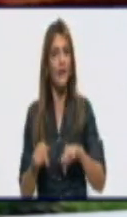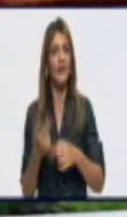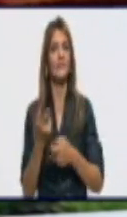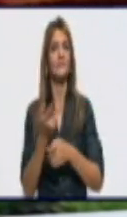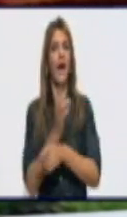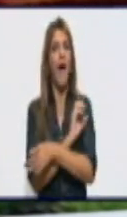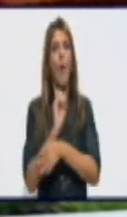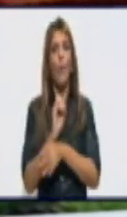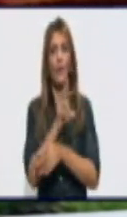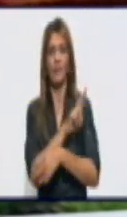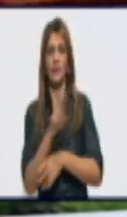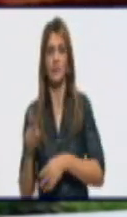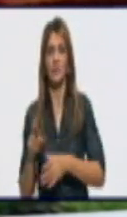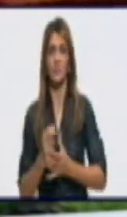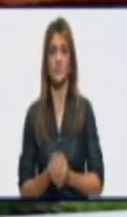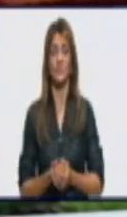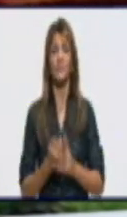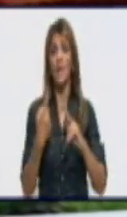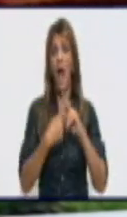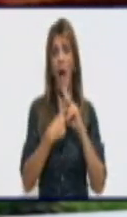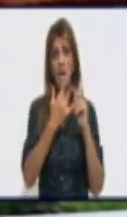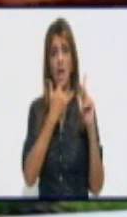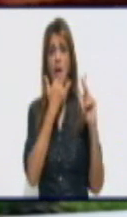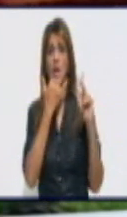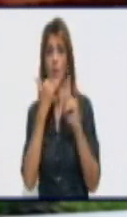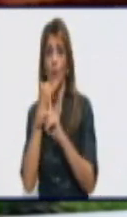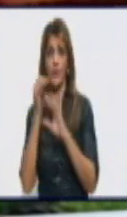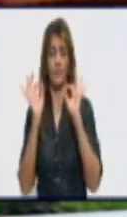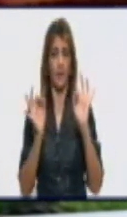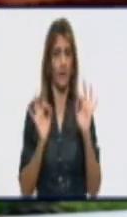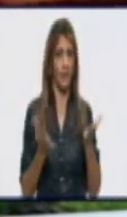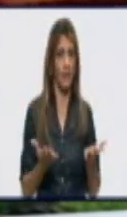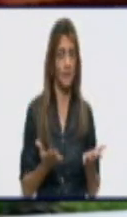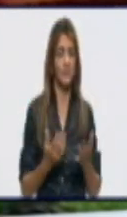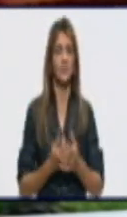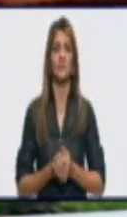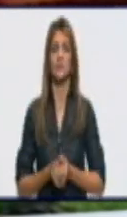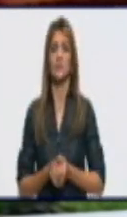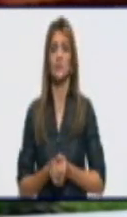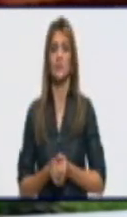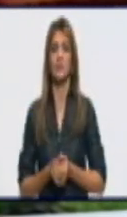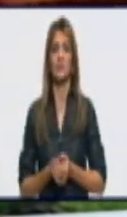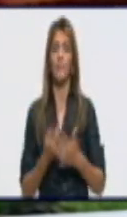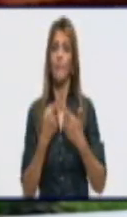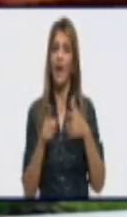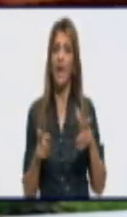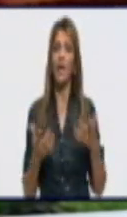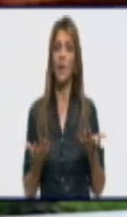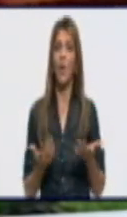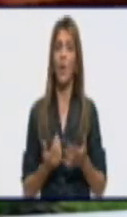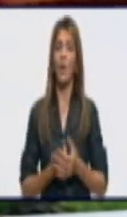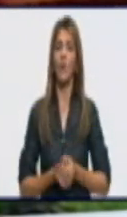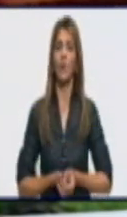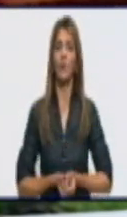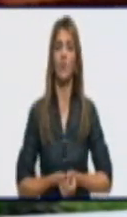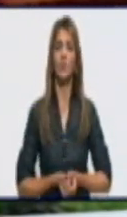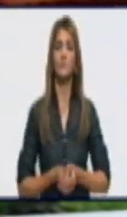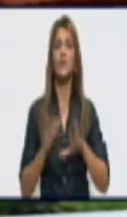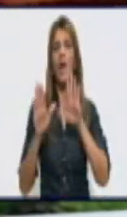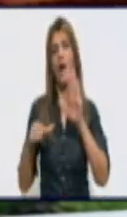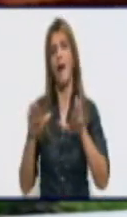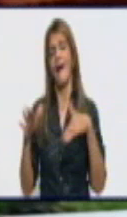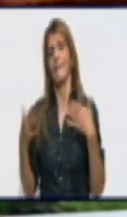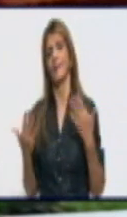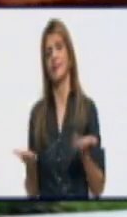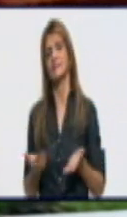carencias, que son muchas porque todas las obras son perfectibles, pero a veces nos